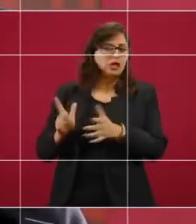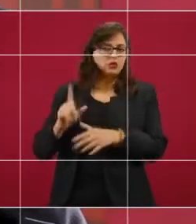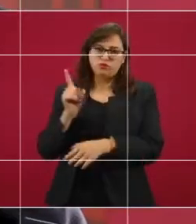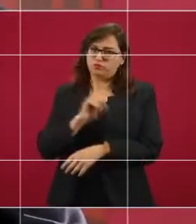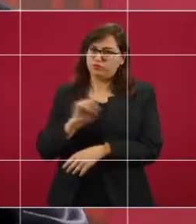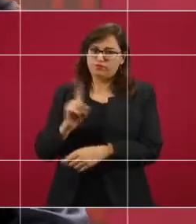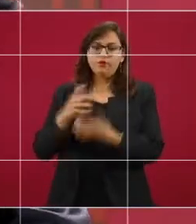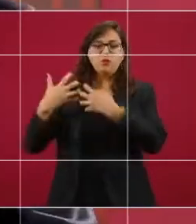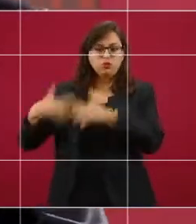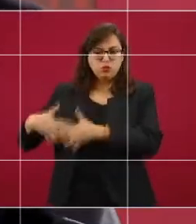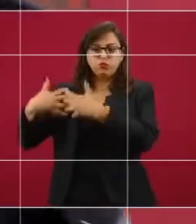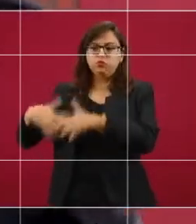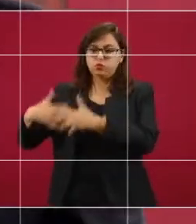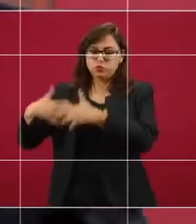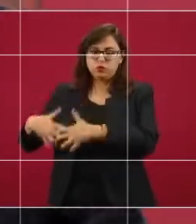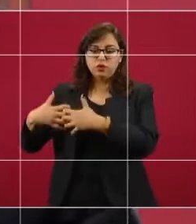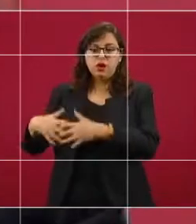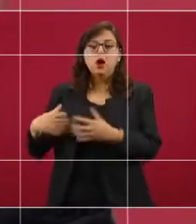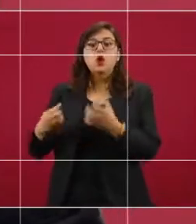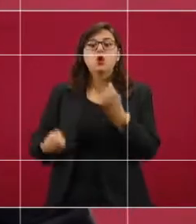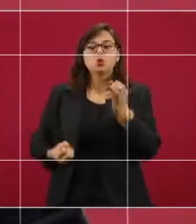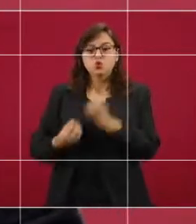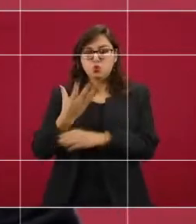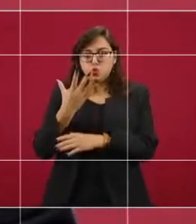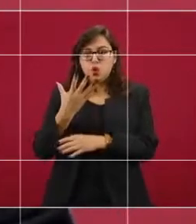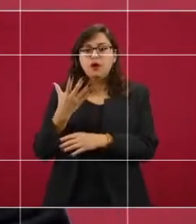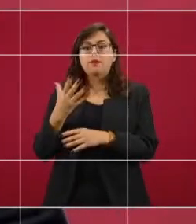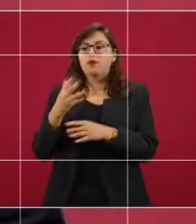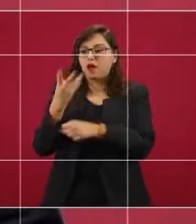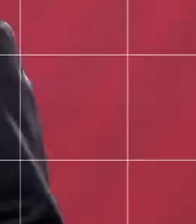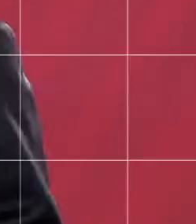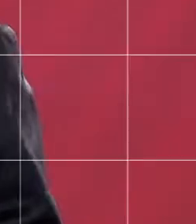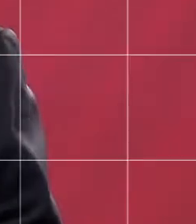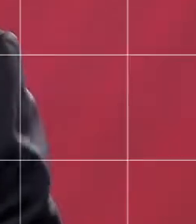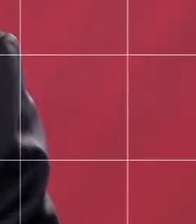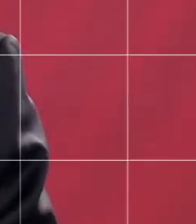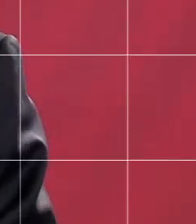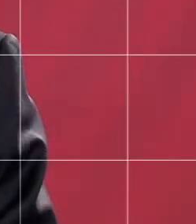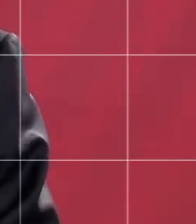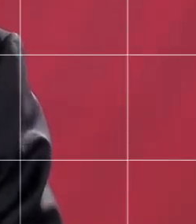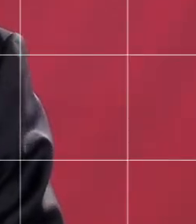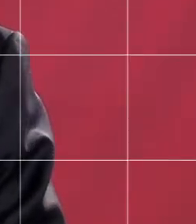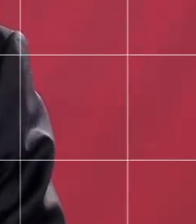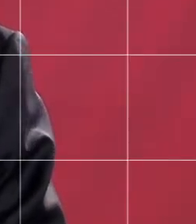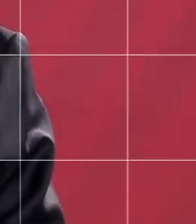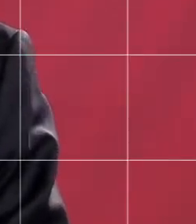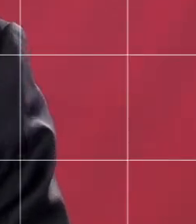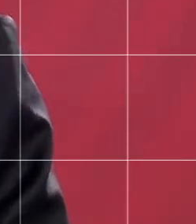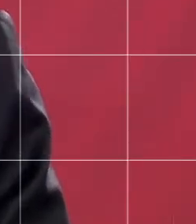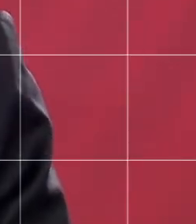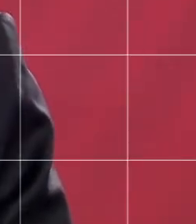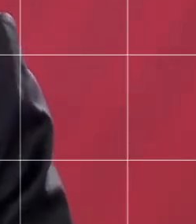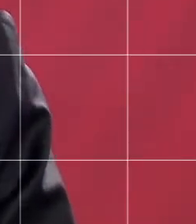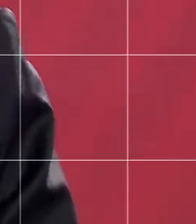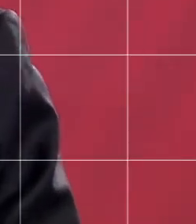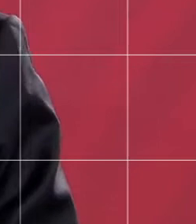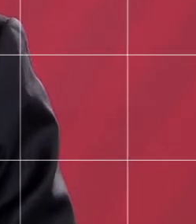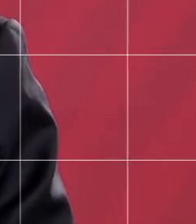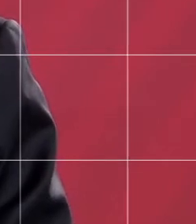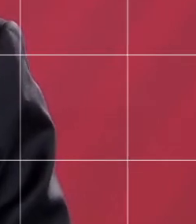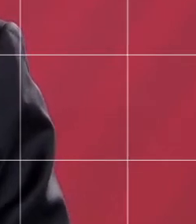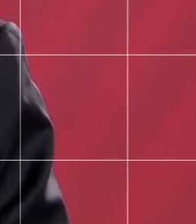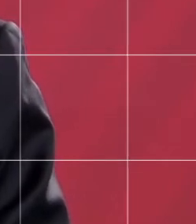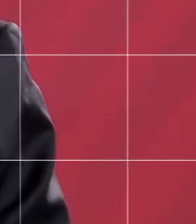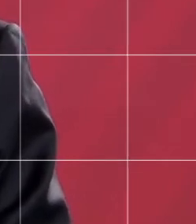con un caudal ecológico para mantener siempre un control. Y la solución